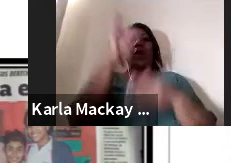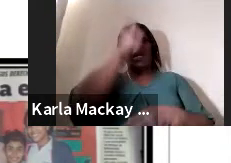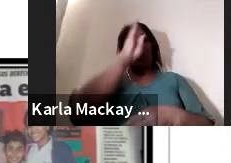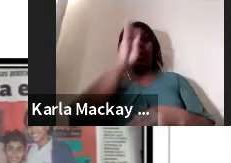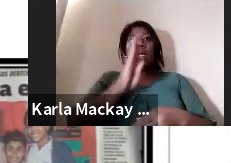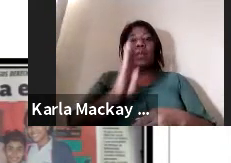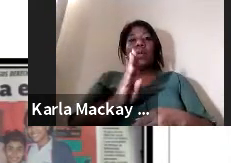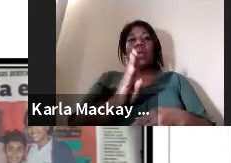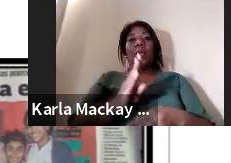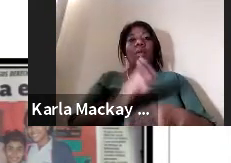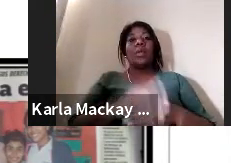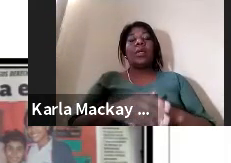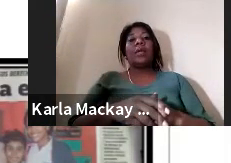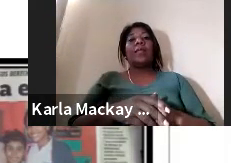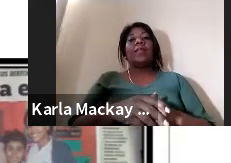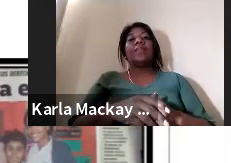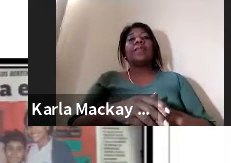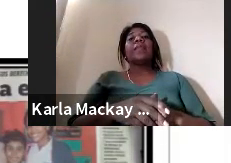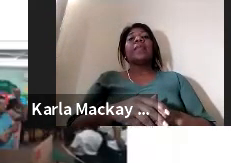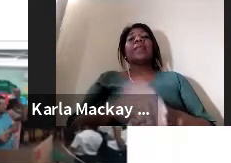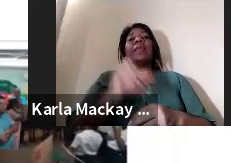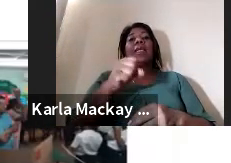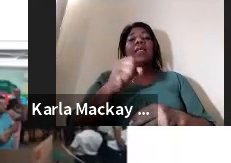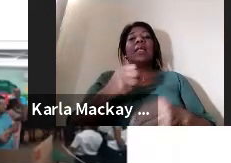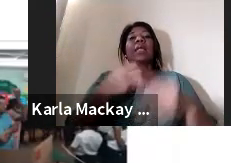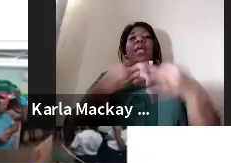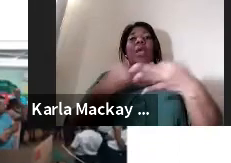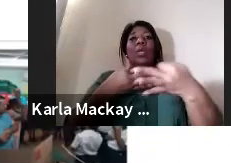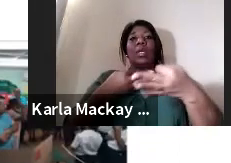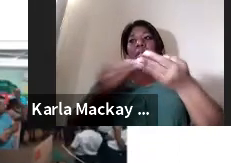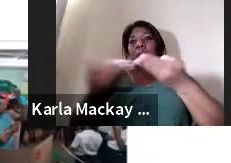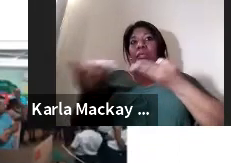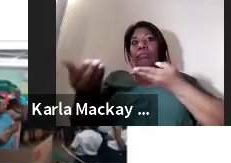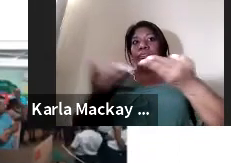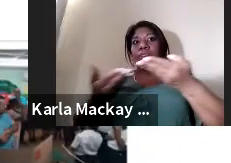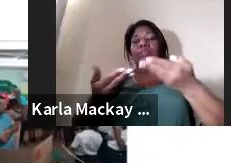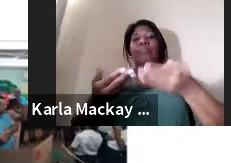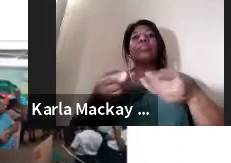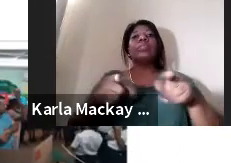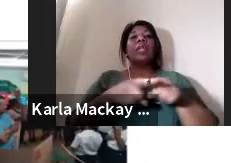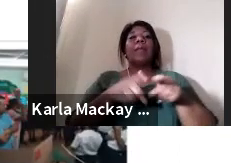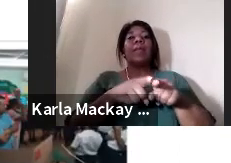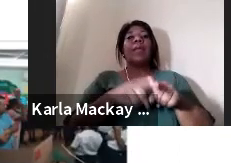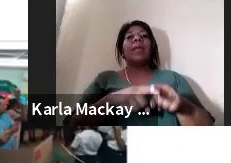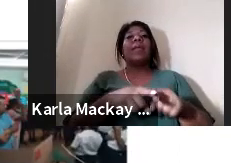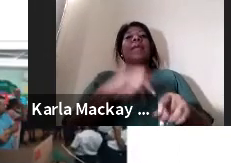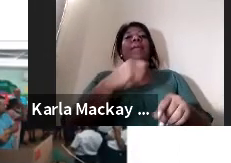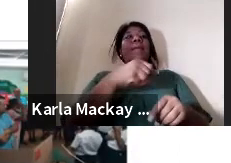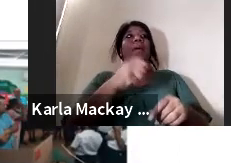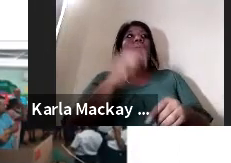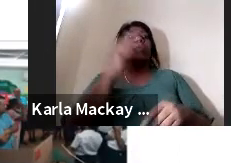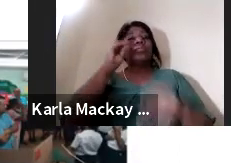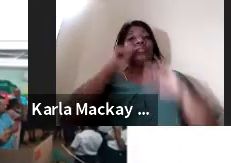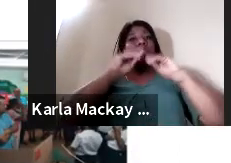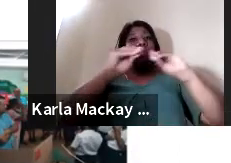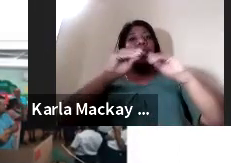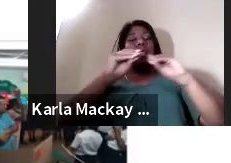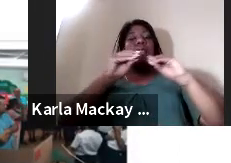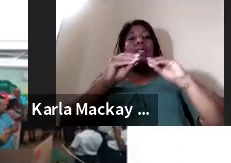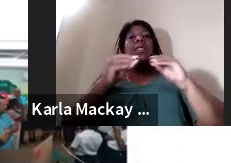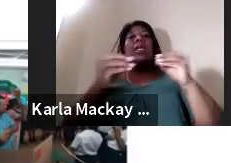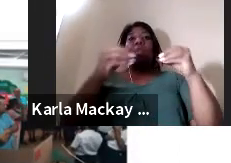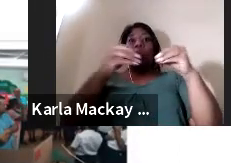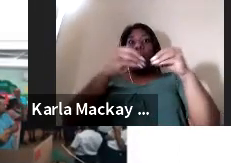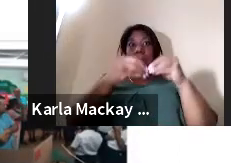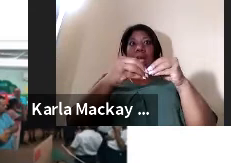contribución de hacer ejercicio de colaboración por otro lado continuaremos continuamos con la formación aquí nosotros a través de la